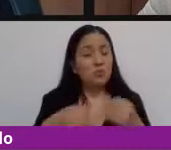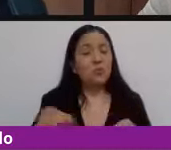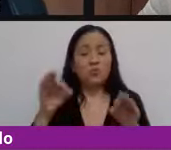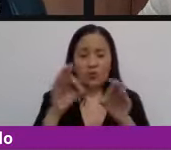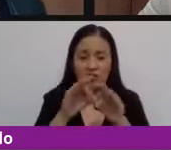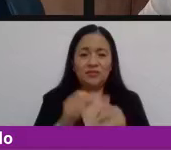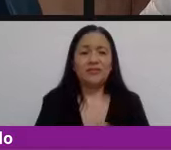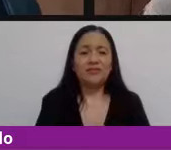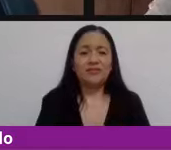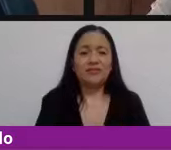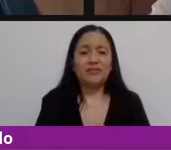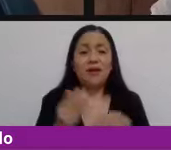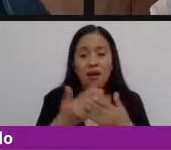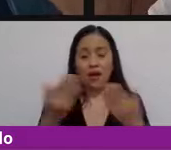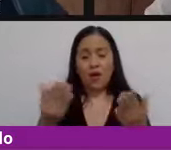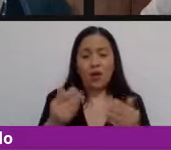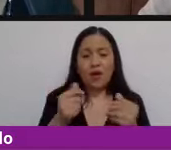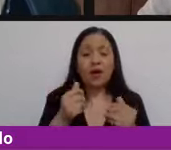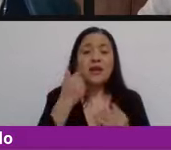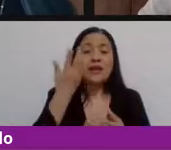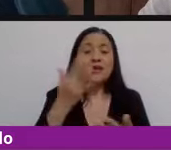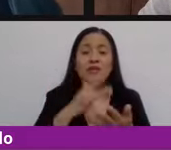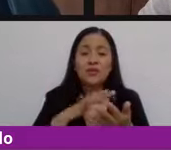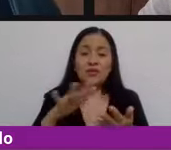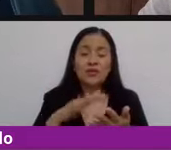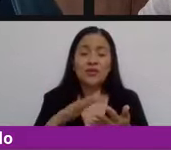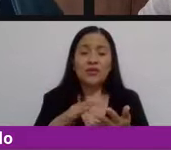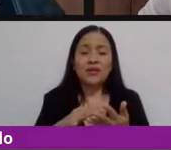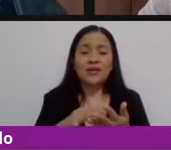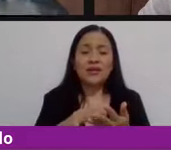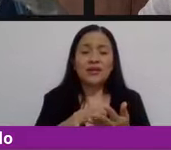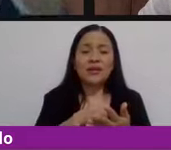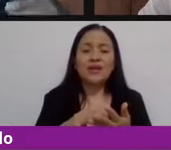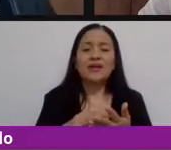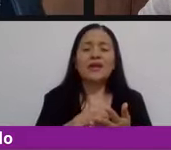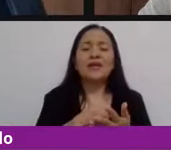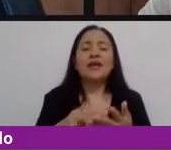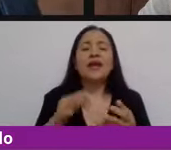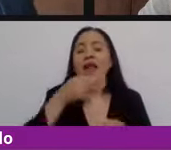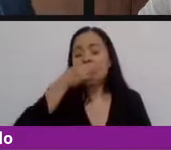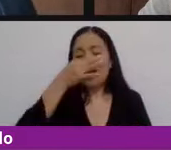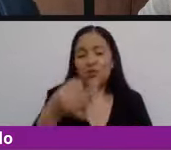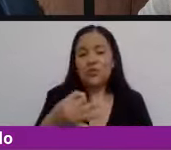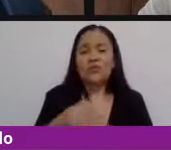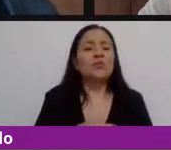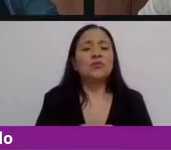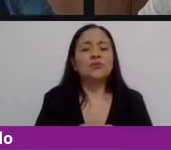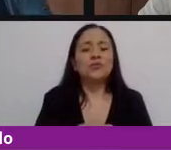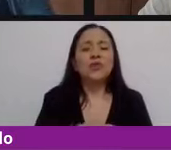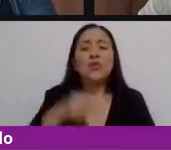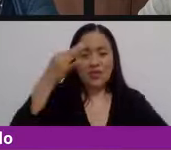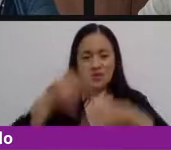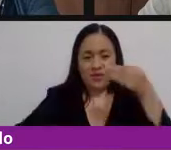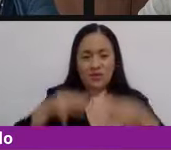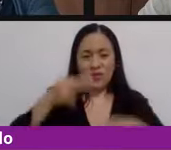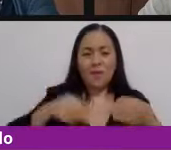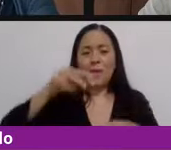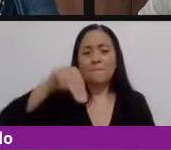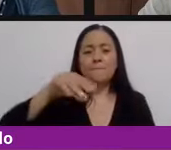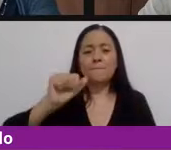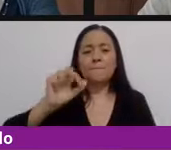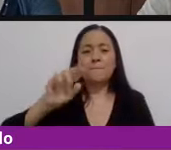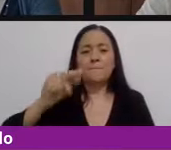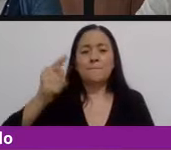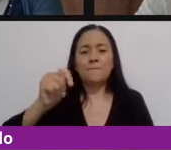Le quiero leer el mensaje de nuestra queridísima magistrada Marta Leticia Mercado Ramírez, quien ya se encuentra en la plataforma para escucharlo